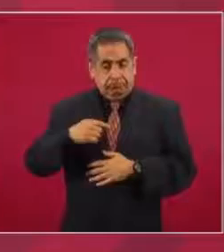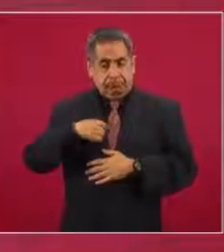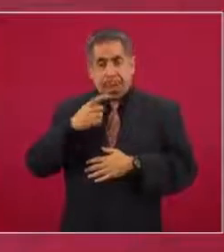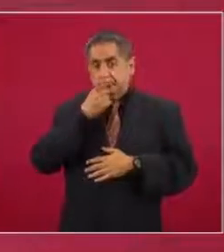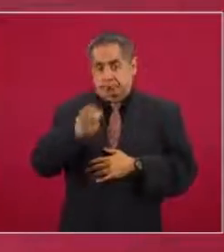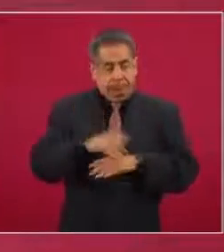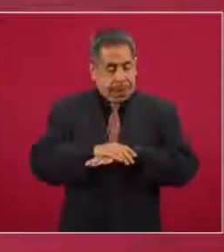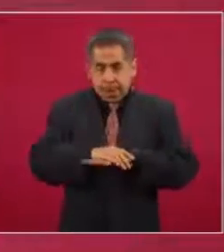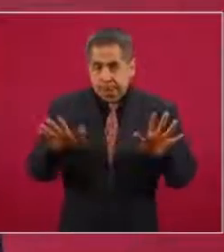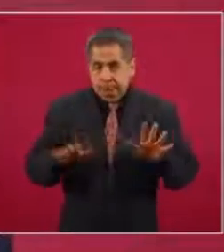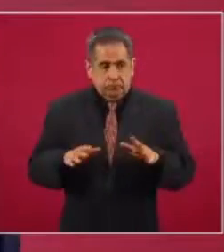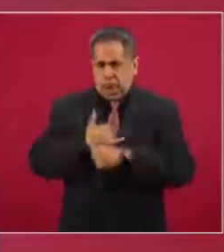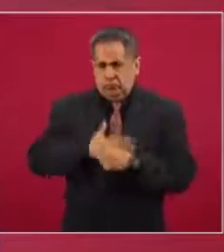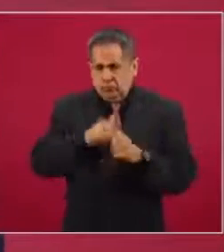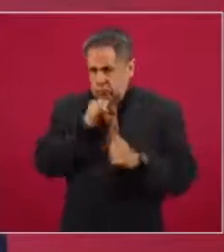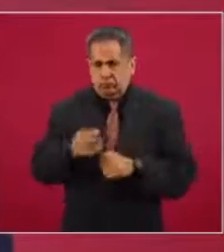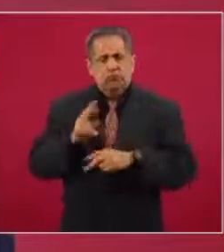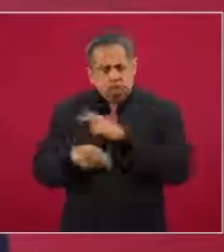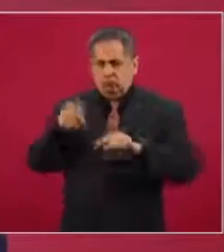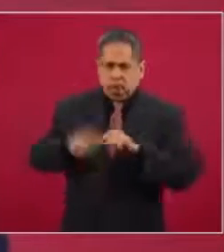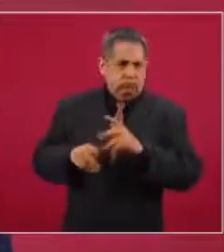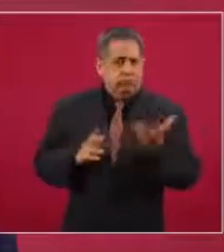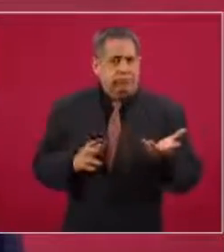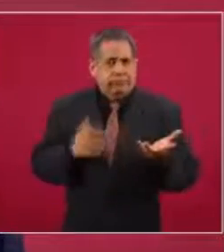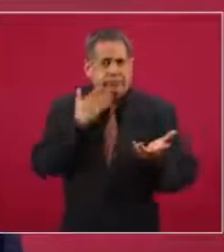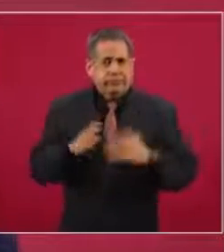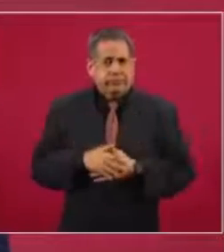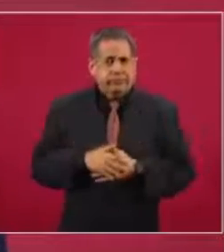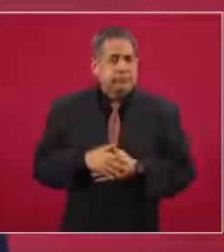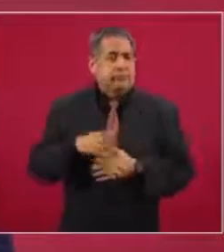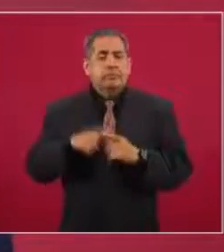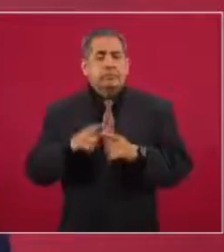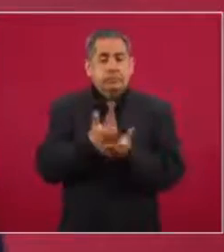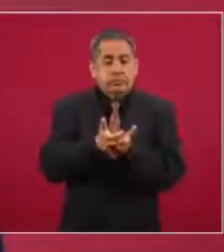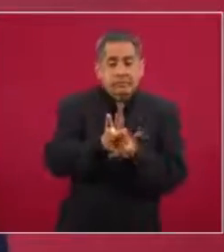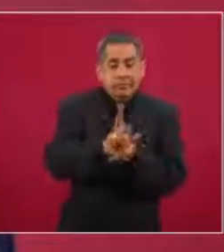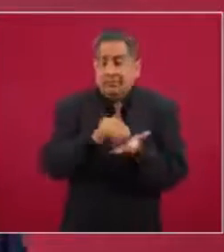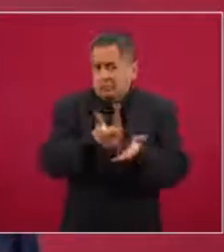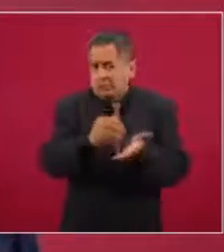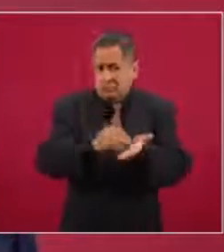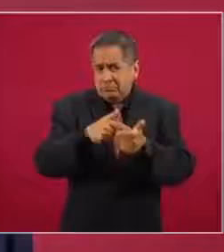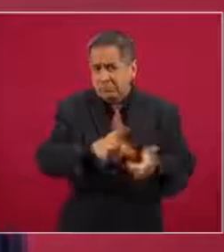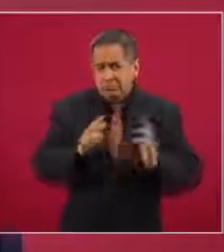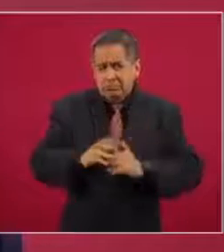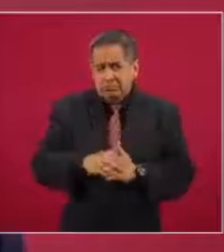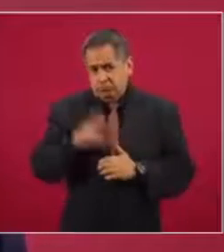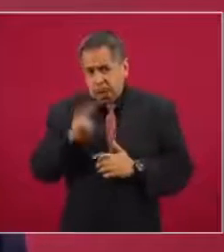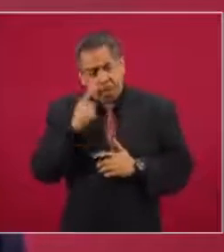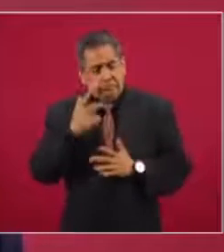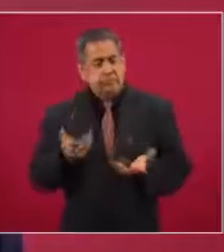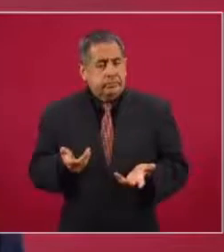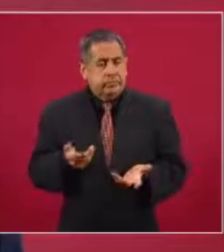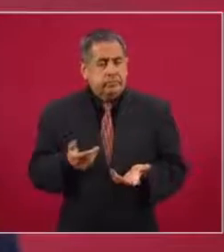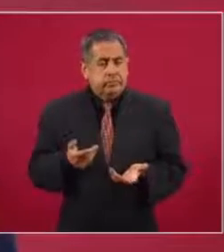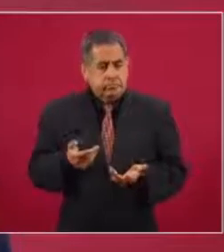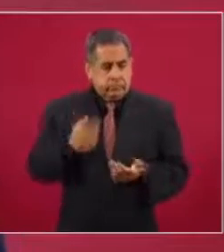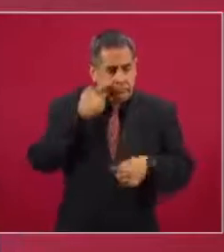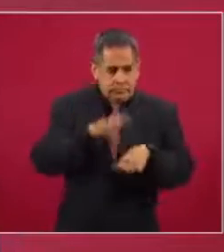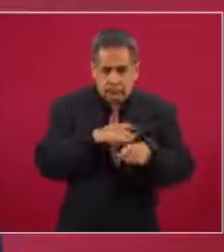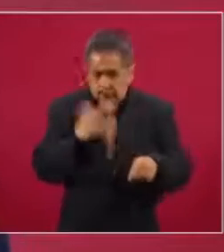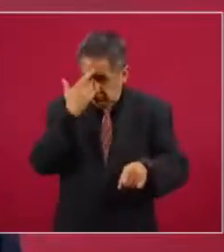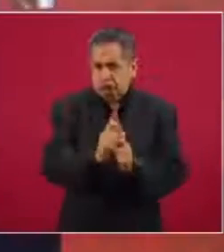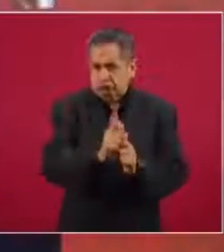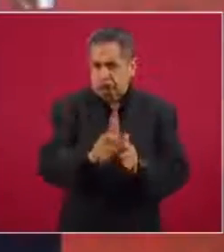que no hay ninguna injusticia, porque el que está recibiendo su apoyo lo va a seguir recibiendo, si realmente lo